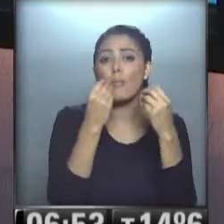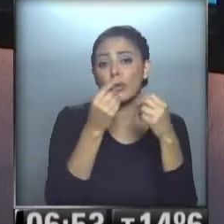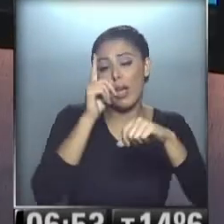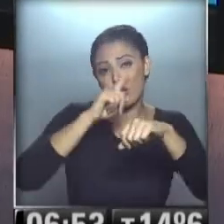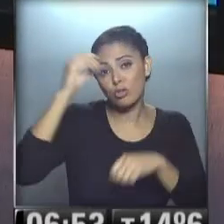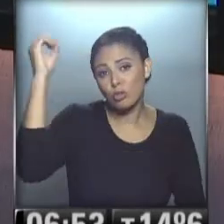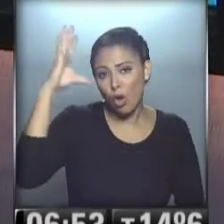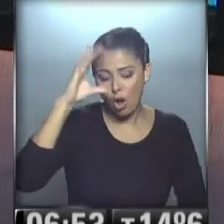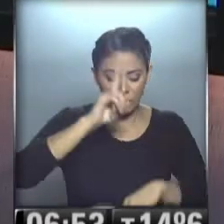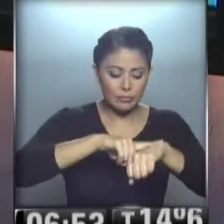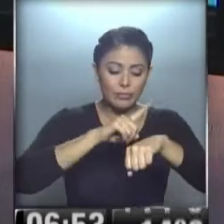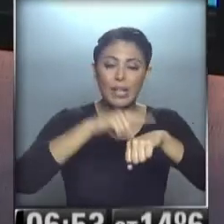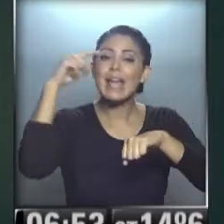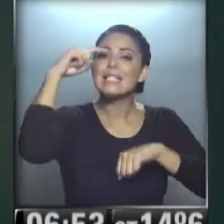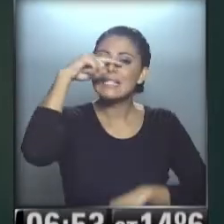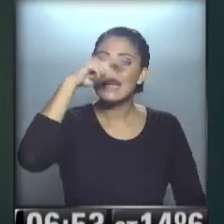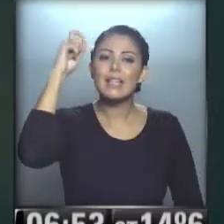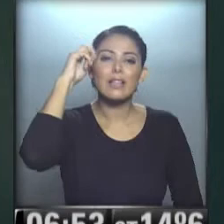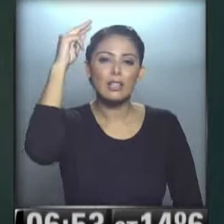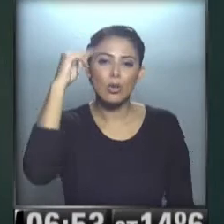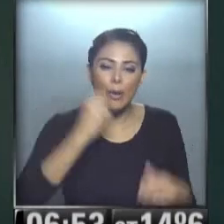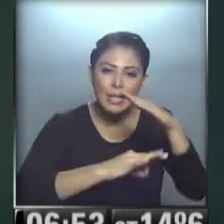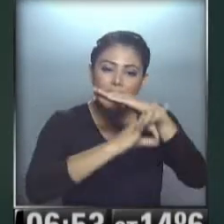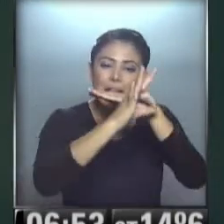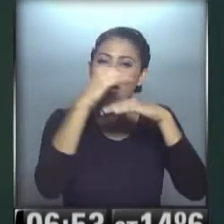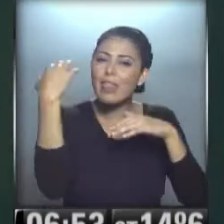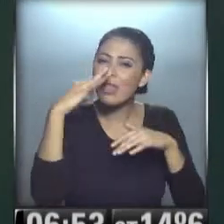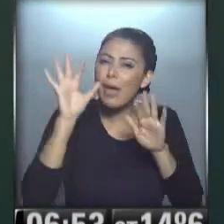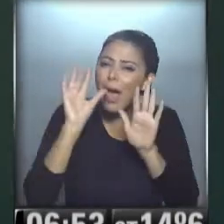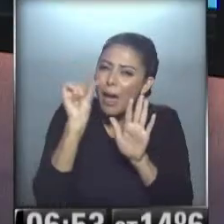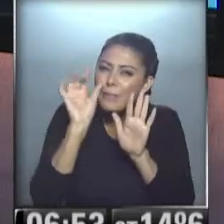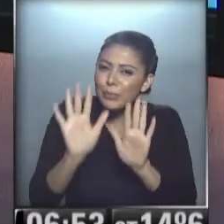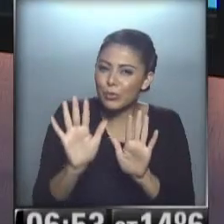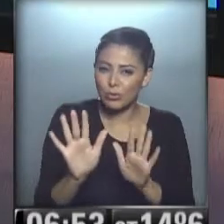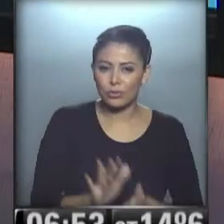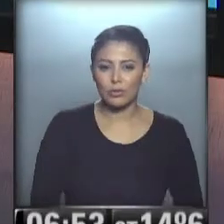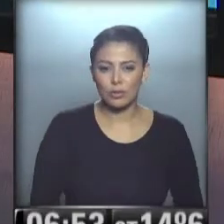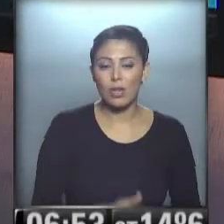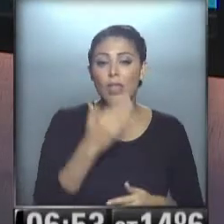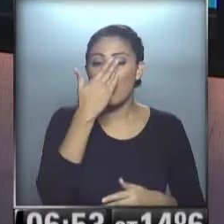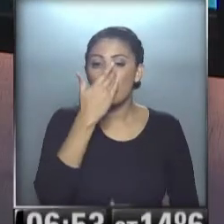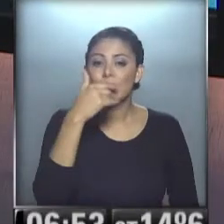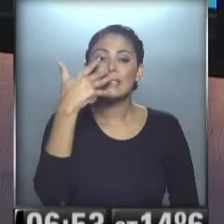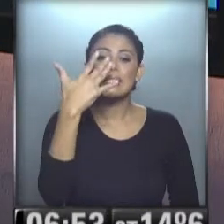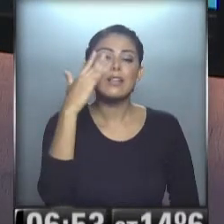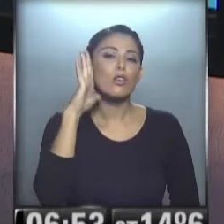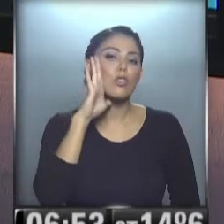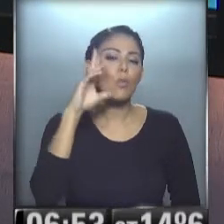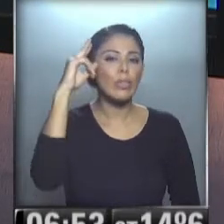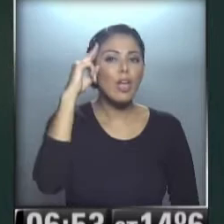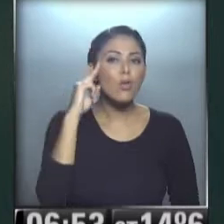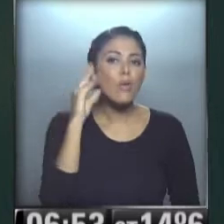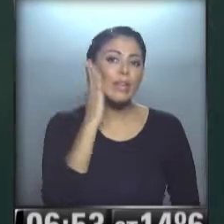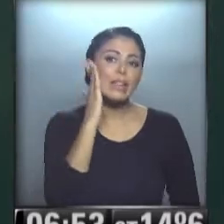saliendo a las 7.39... ...hay que esperarlo un ratito todavía, ¿eh? ...y se pone a las 17.59